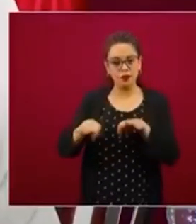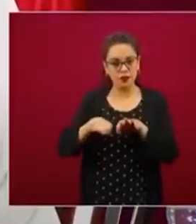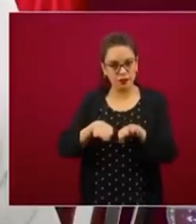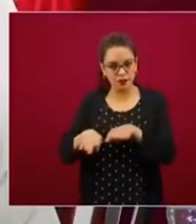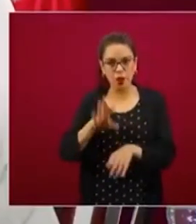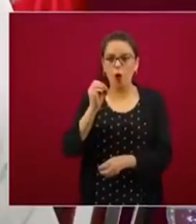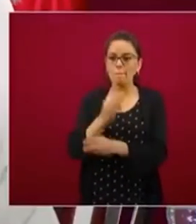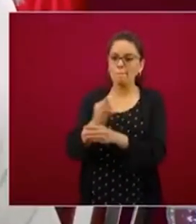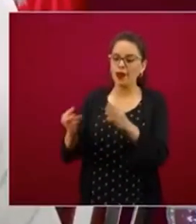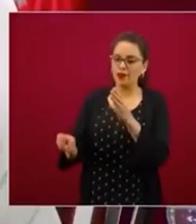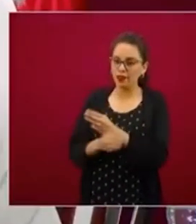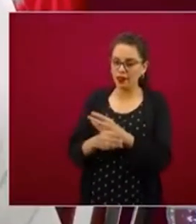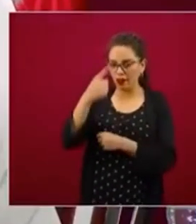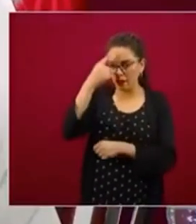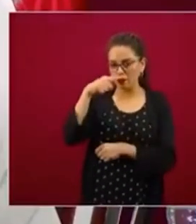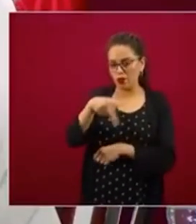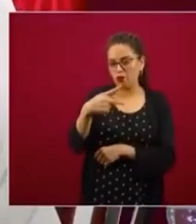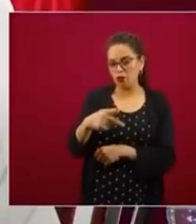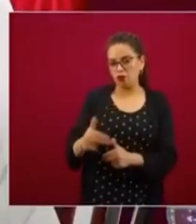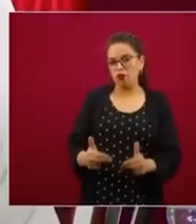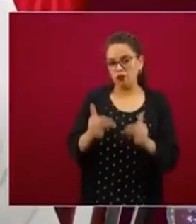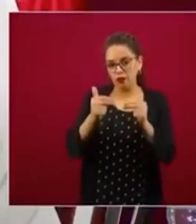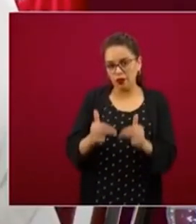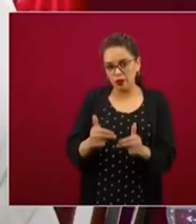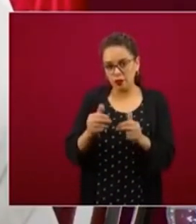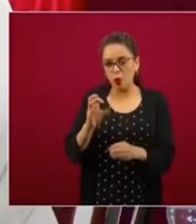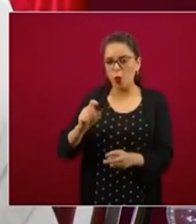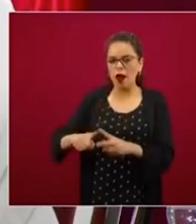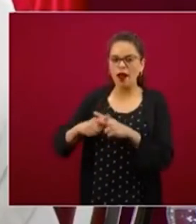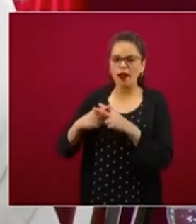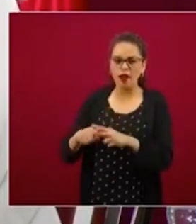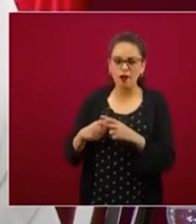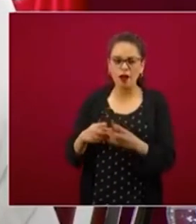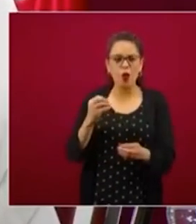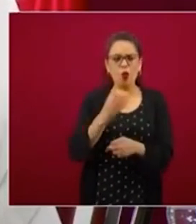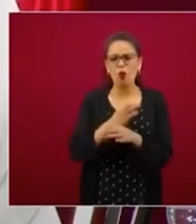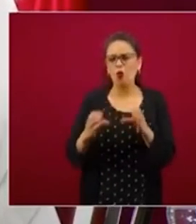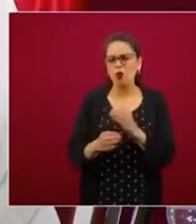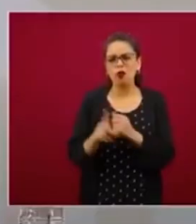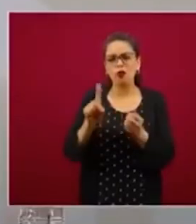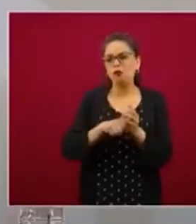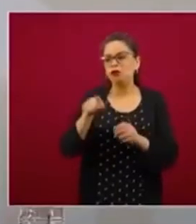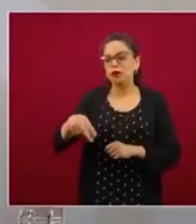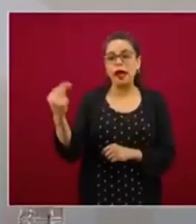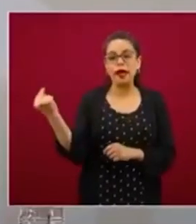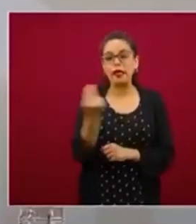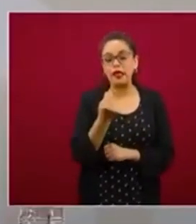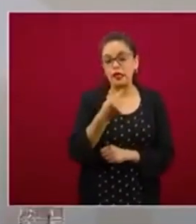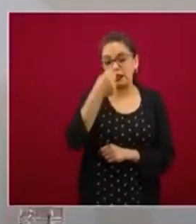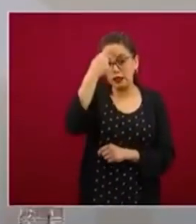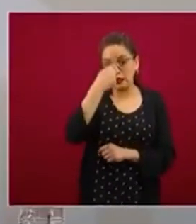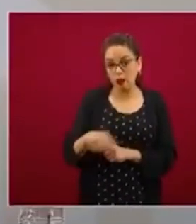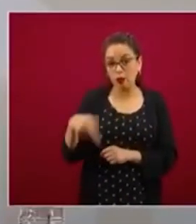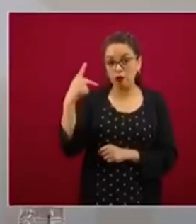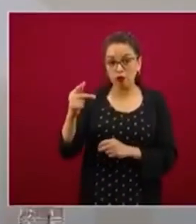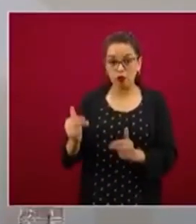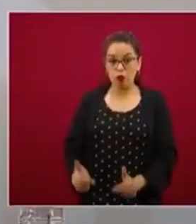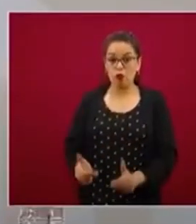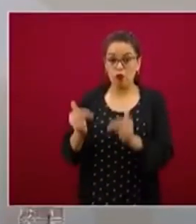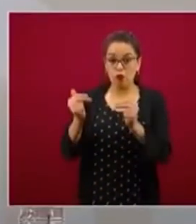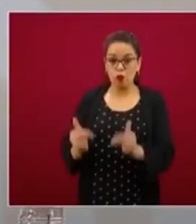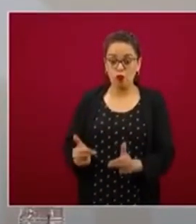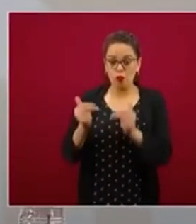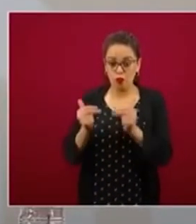prima, alguna herramienta, algún instrumento que necesita para que ese negocio